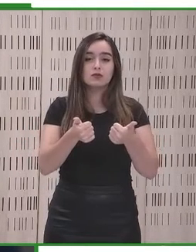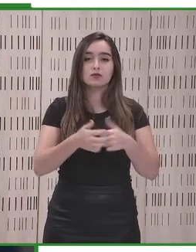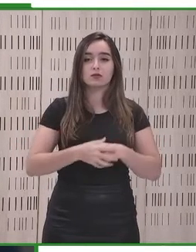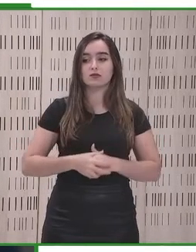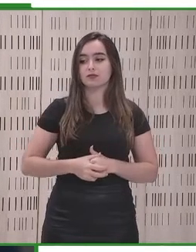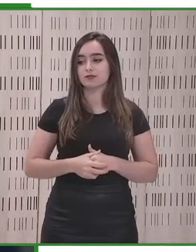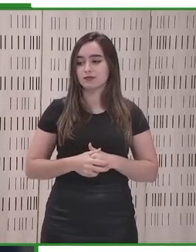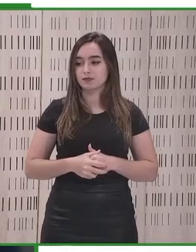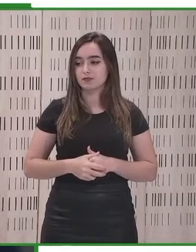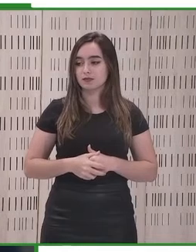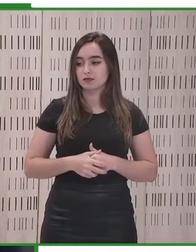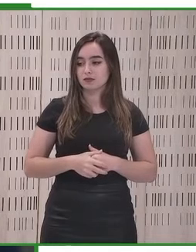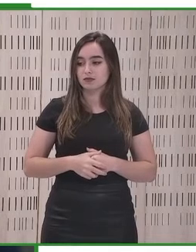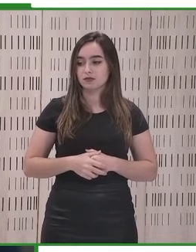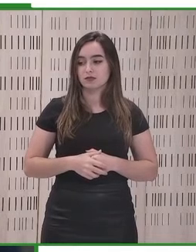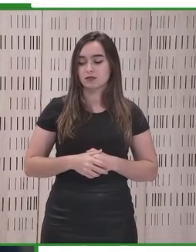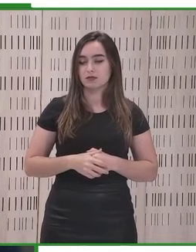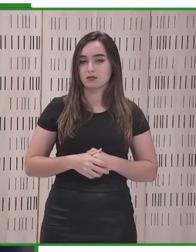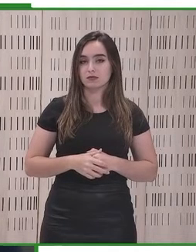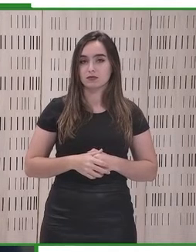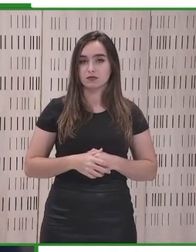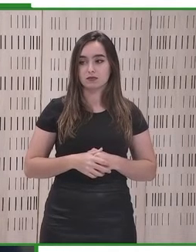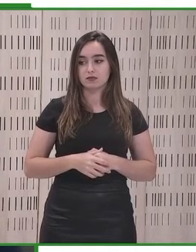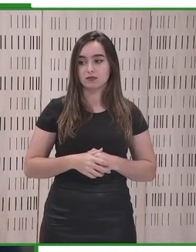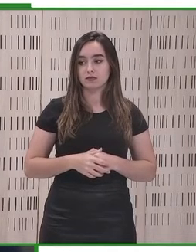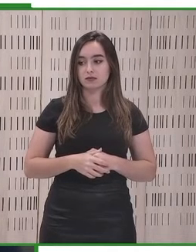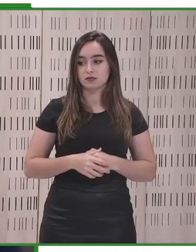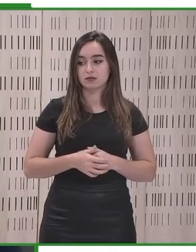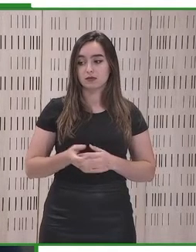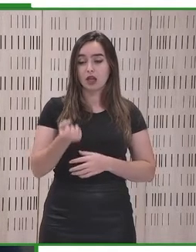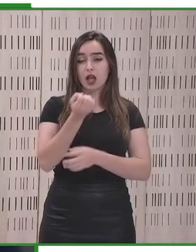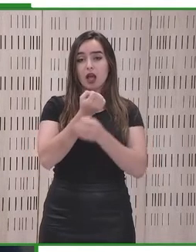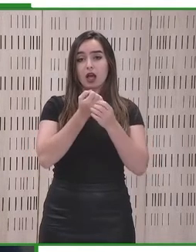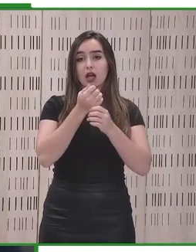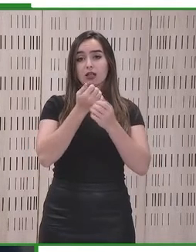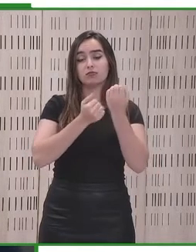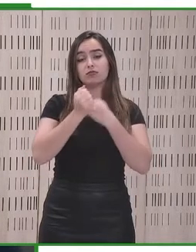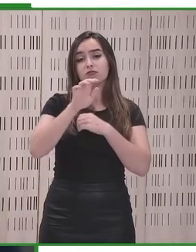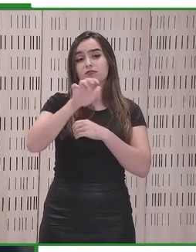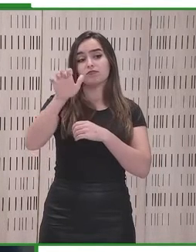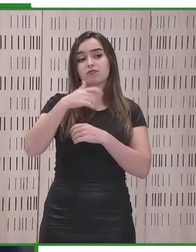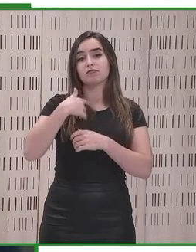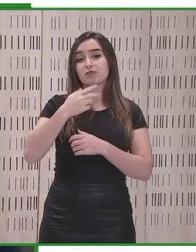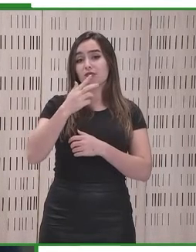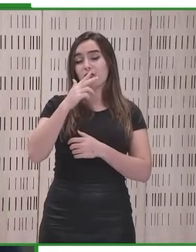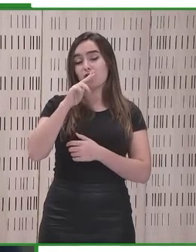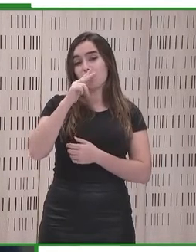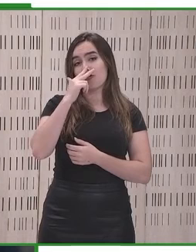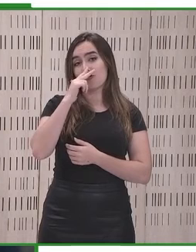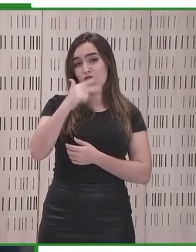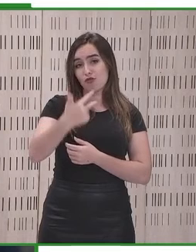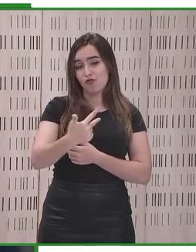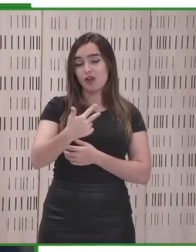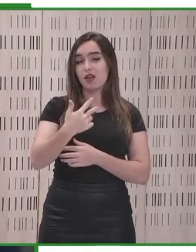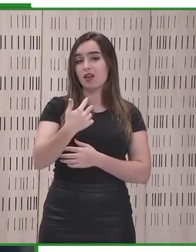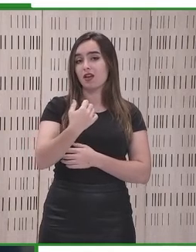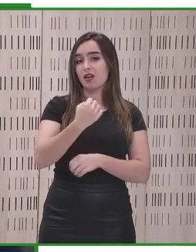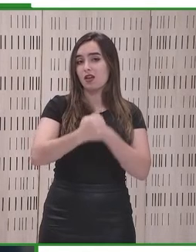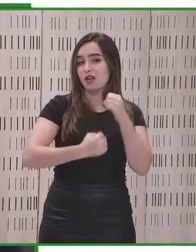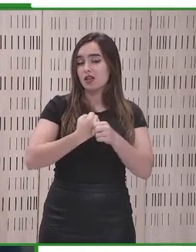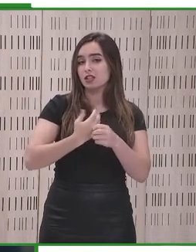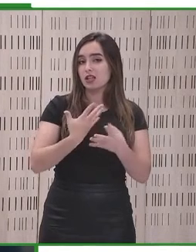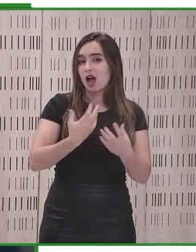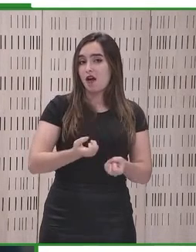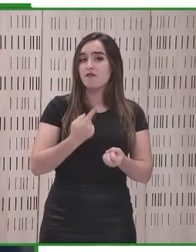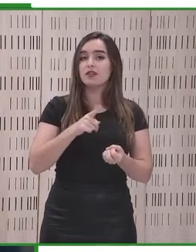legislación europea a las legislaciones nacionales y todos los Estados miembros que han